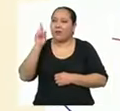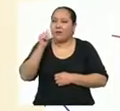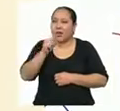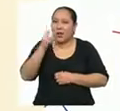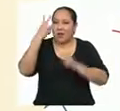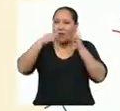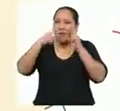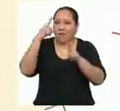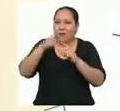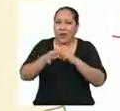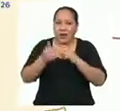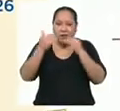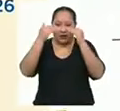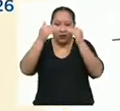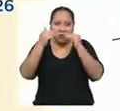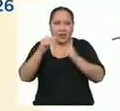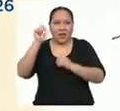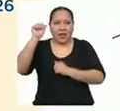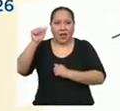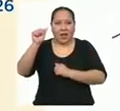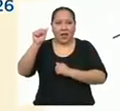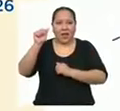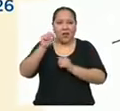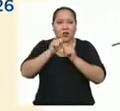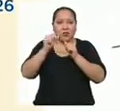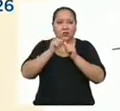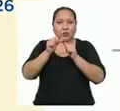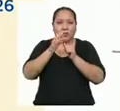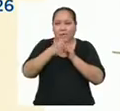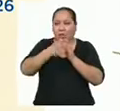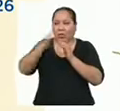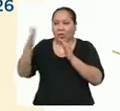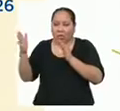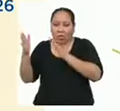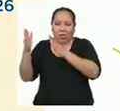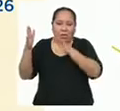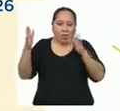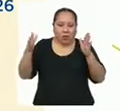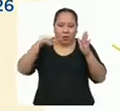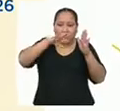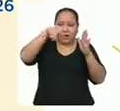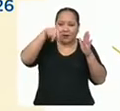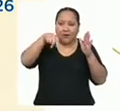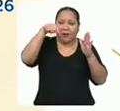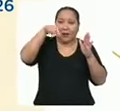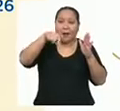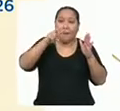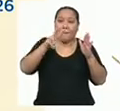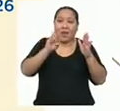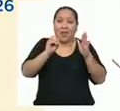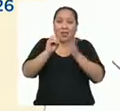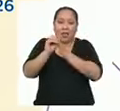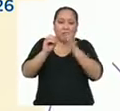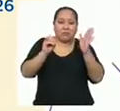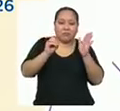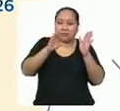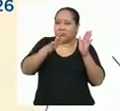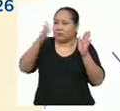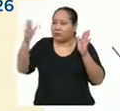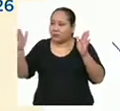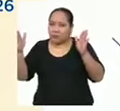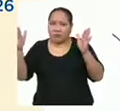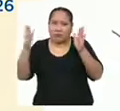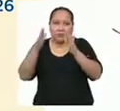justo podemos ver que en la sección A los valores están mucho más separados entre sí. Podemos ver los círculos